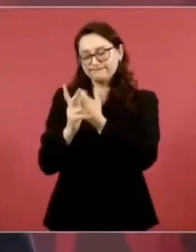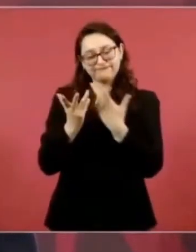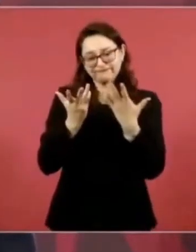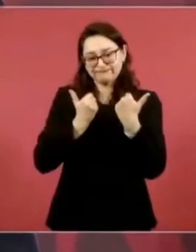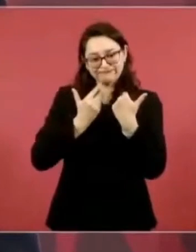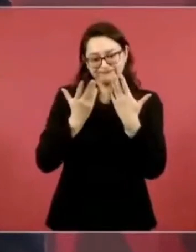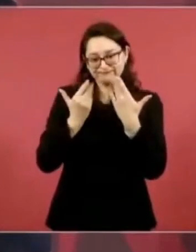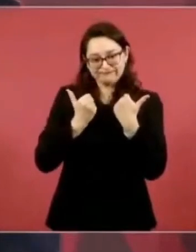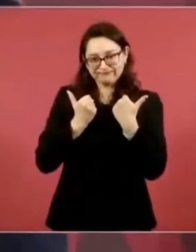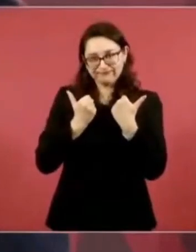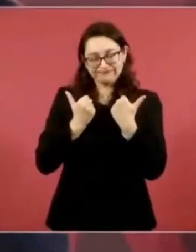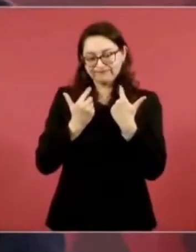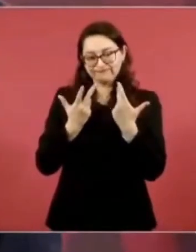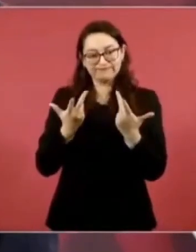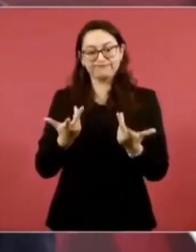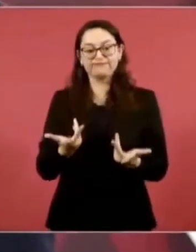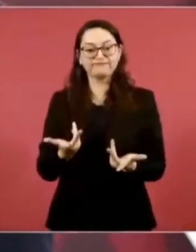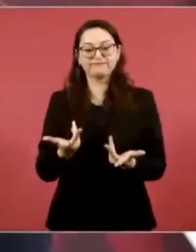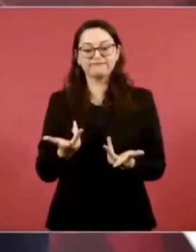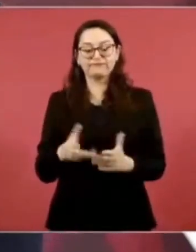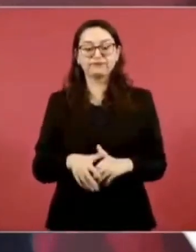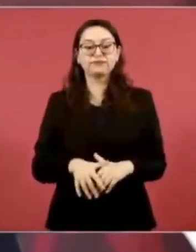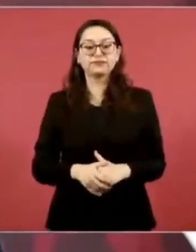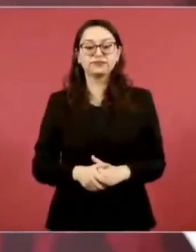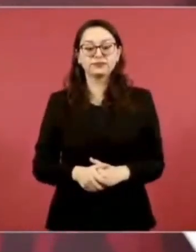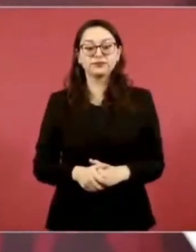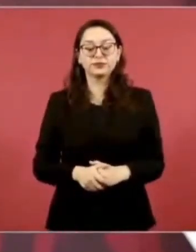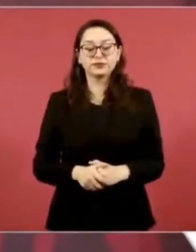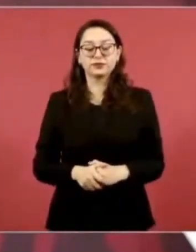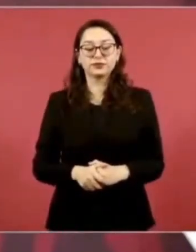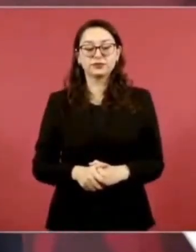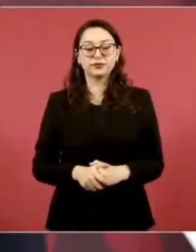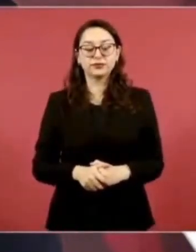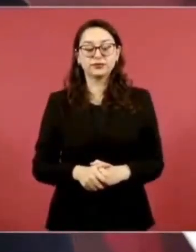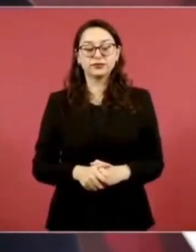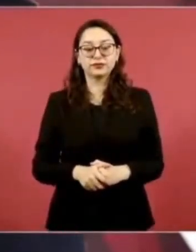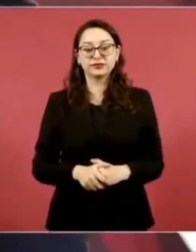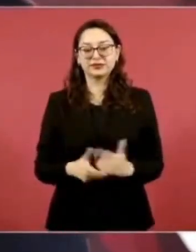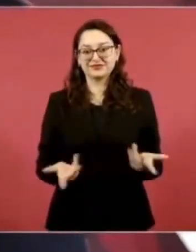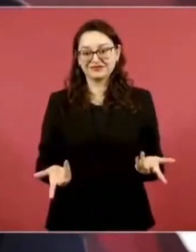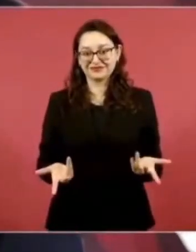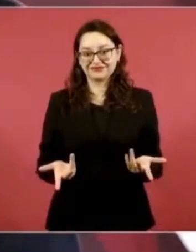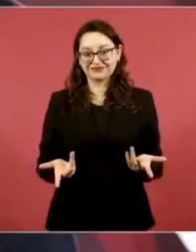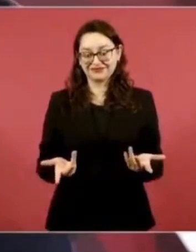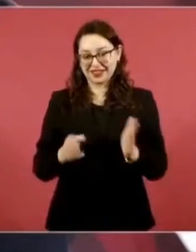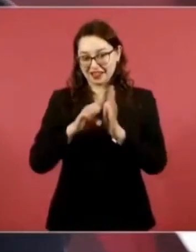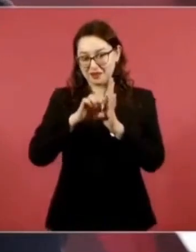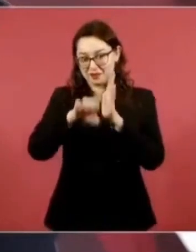¿Dónde hay la variedad de alimentos,